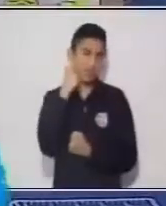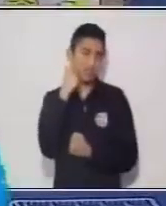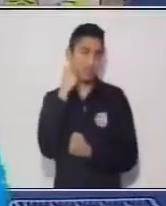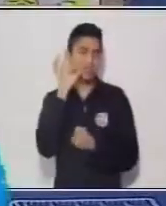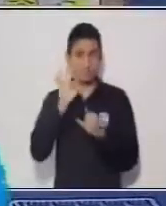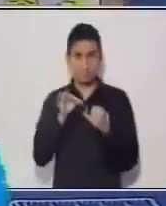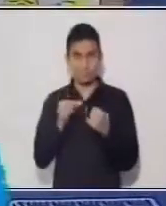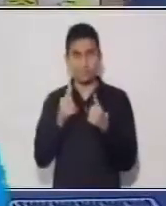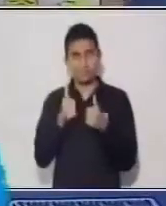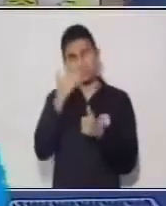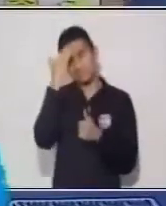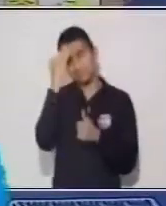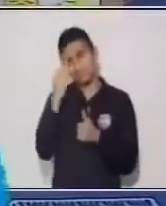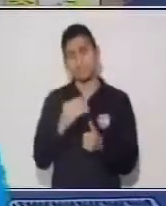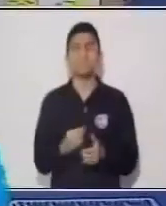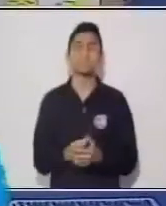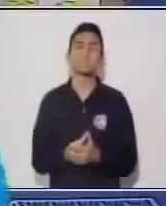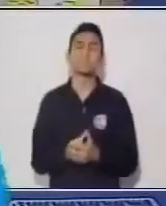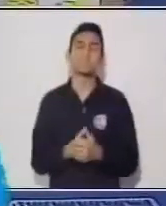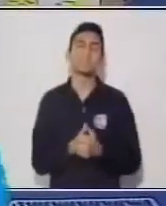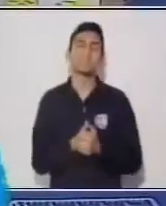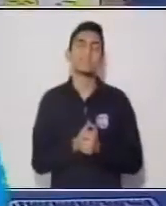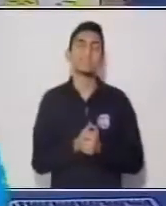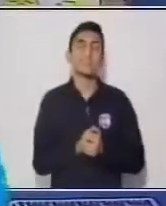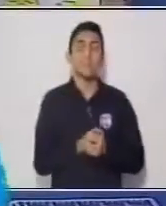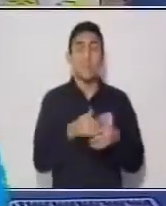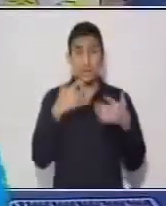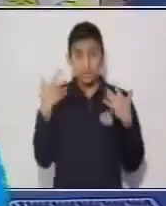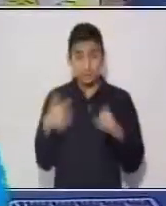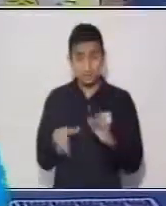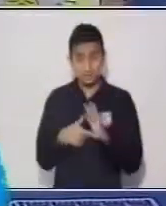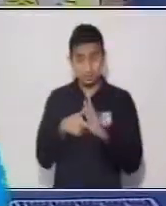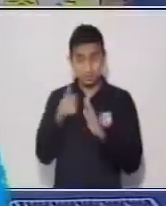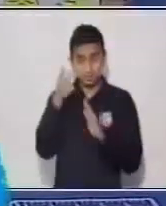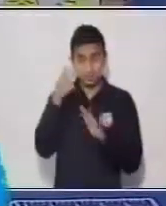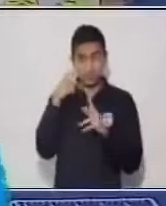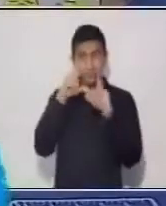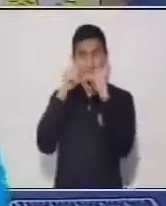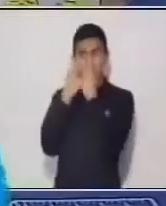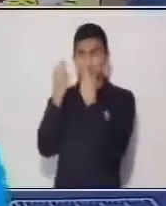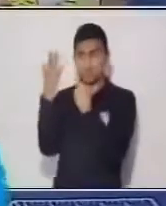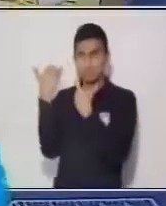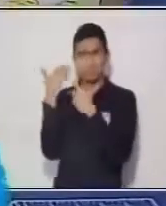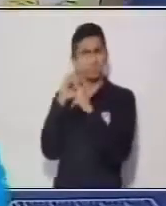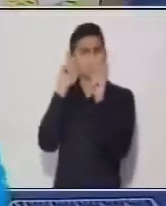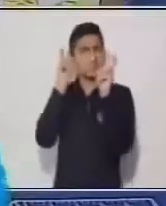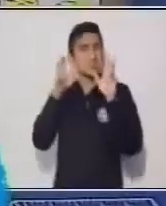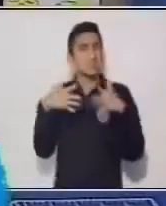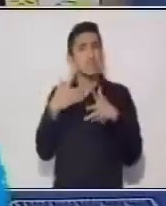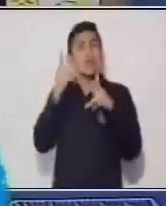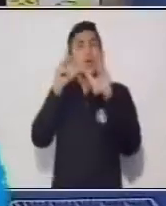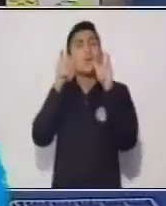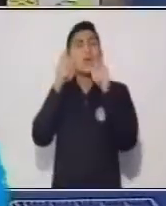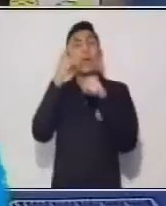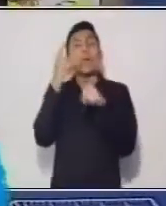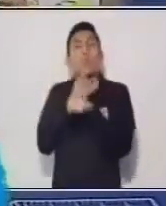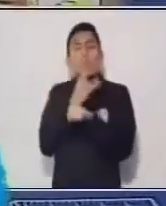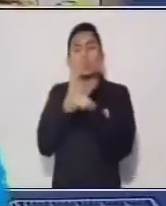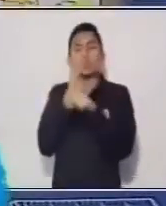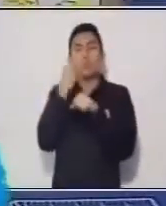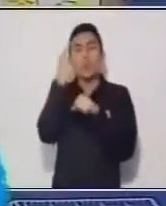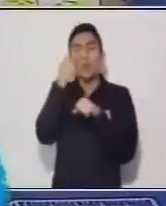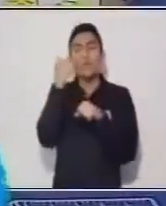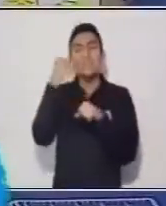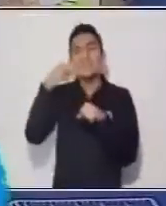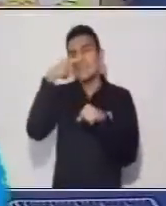de señas. Gracias, Avdi. Hemos estado viendo en sesiones anteriores acerca del uso de la sintaxis en